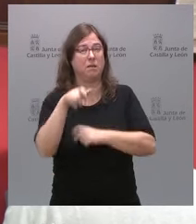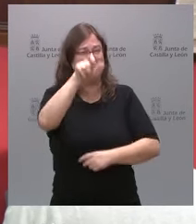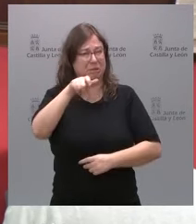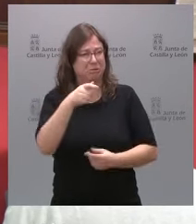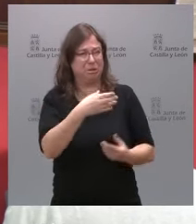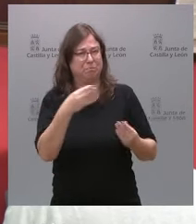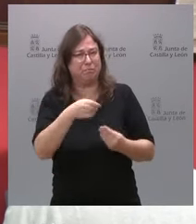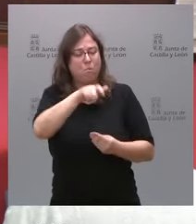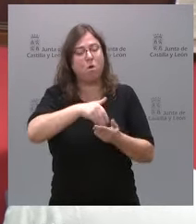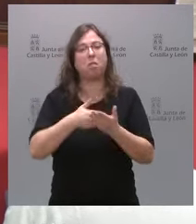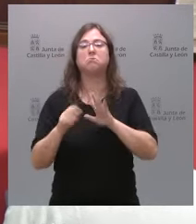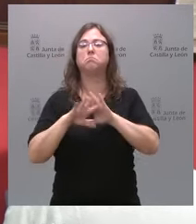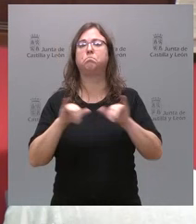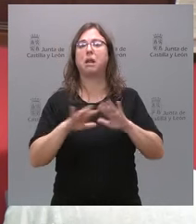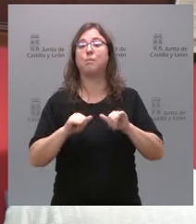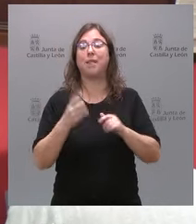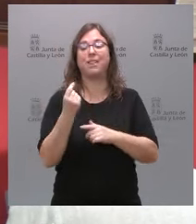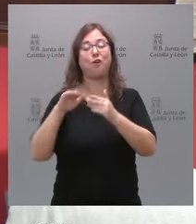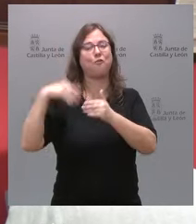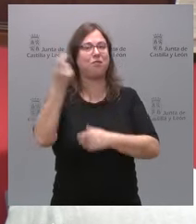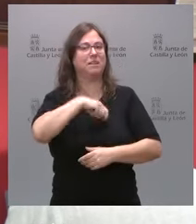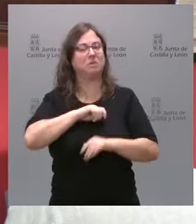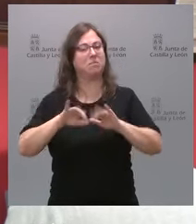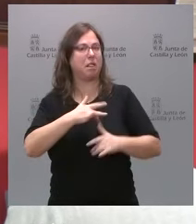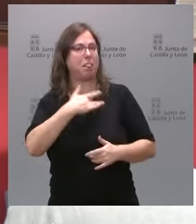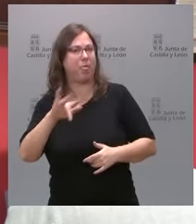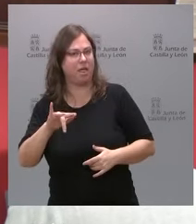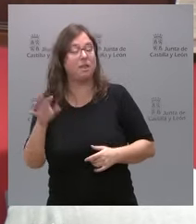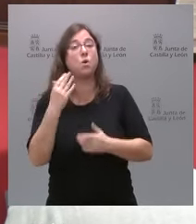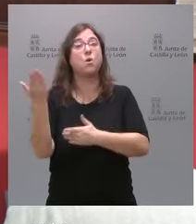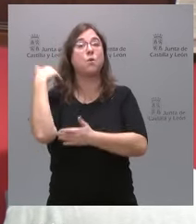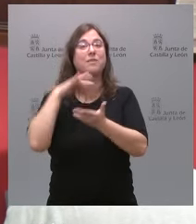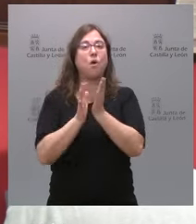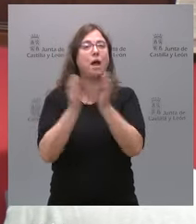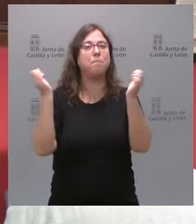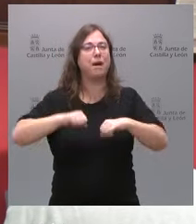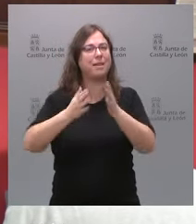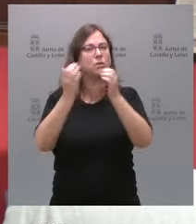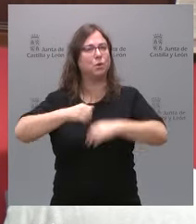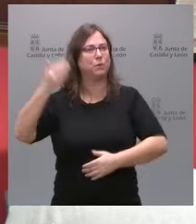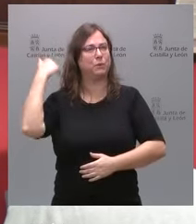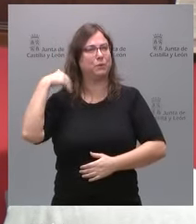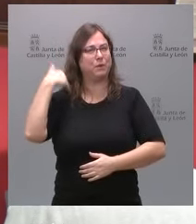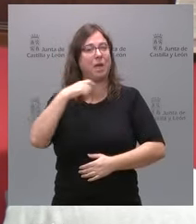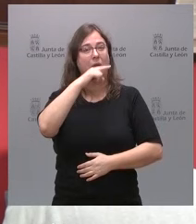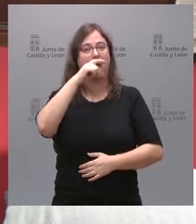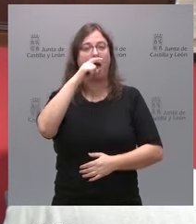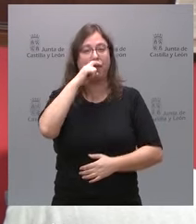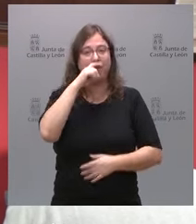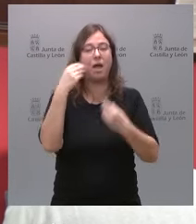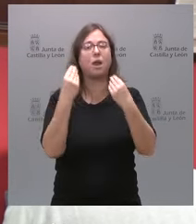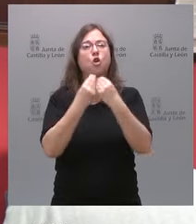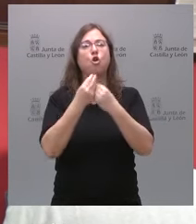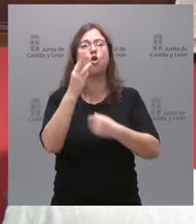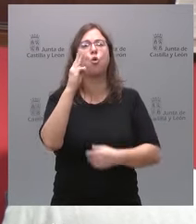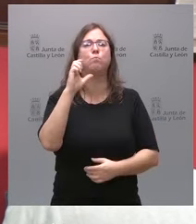situación económica de dinero fuera de España, así como también los pactos que firmó Aznar con Jordi Puyol,